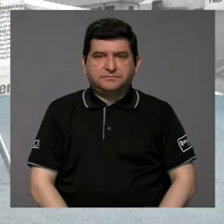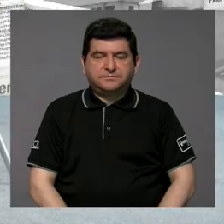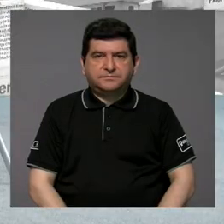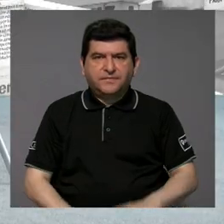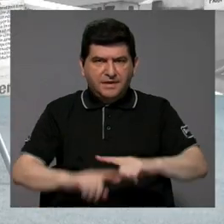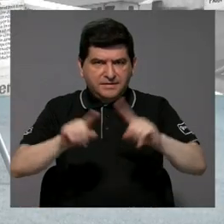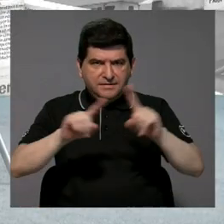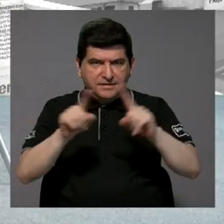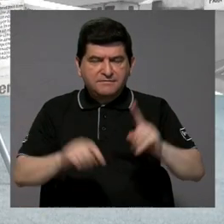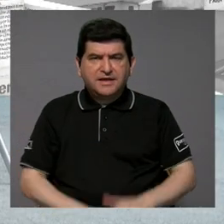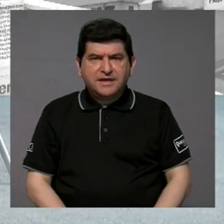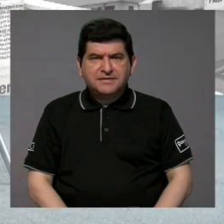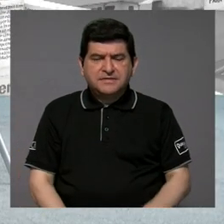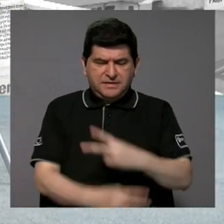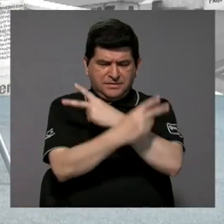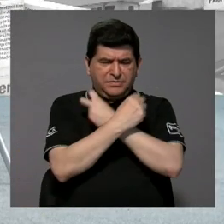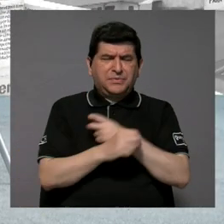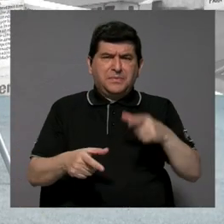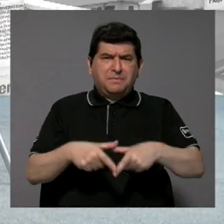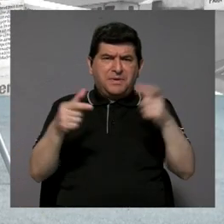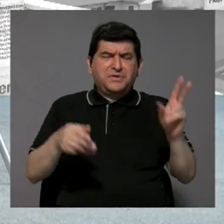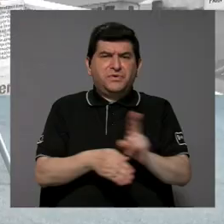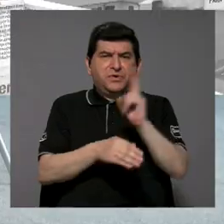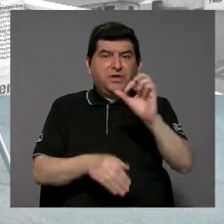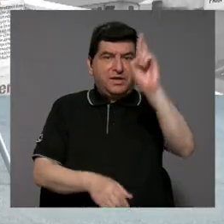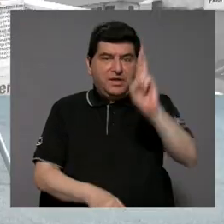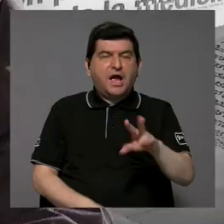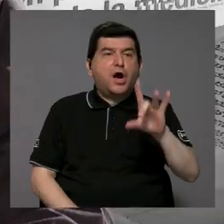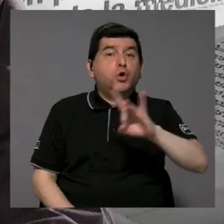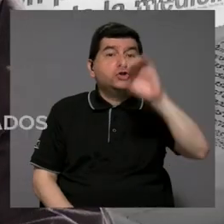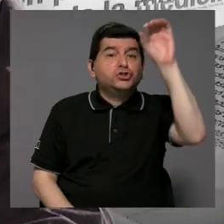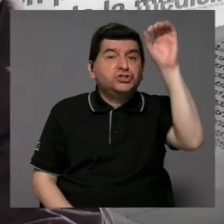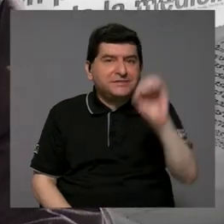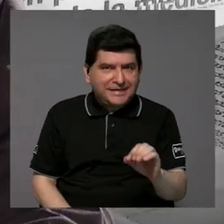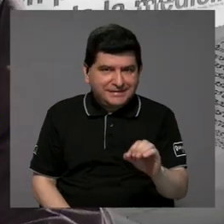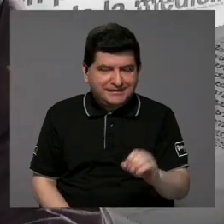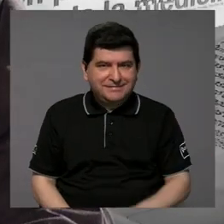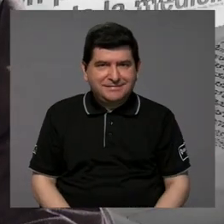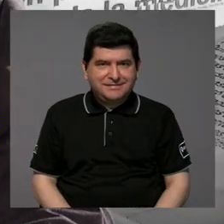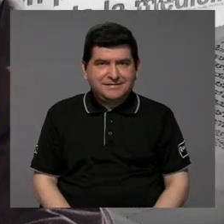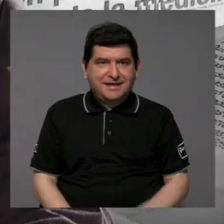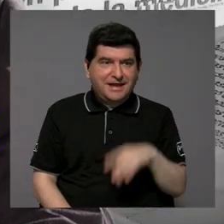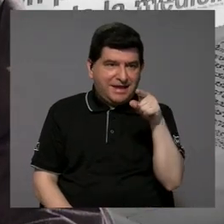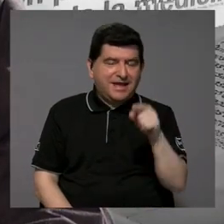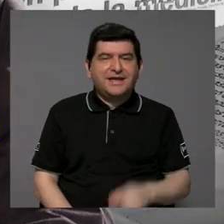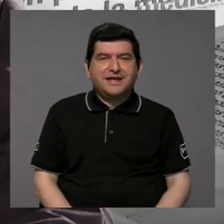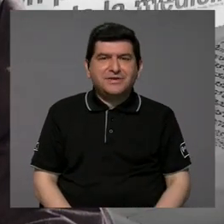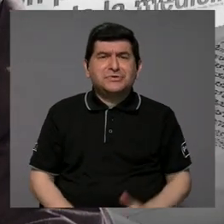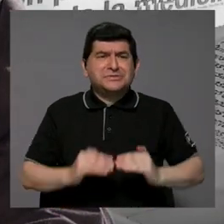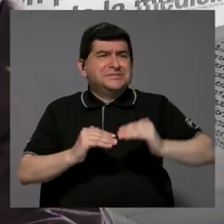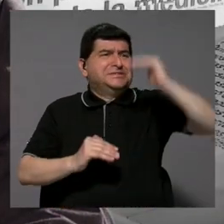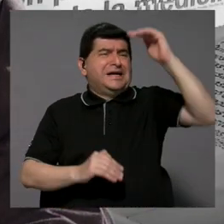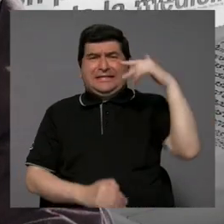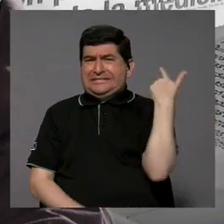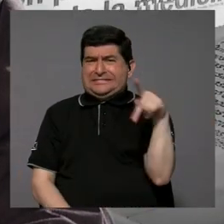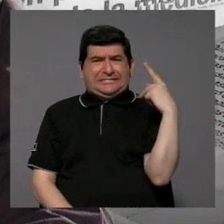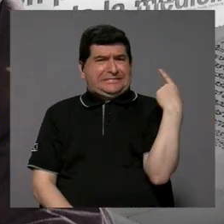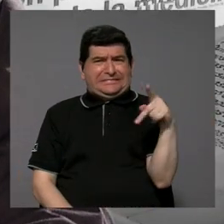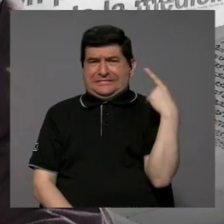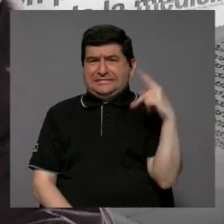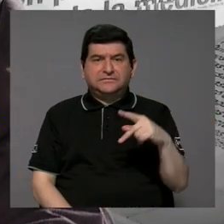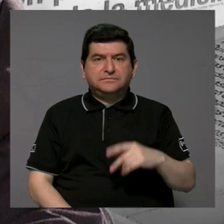muchos de los plaguicidas, la mayor parte de los que usamos en Costa Rica, el 80%, son considerados plaguicidas altamente peligrosos.